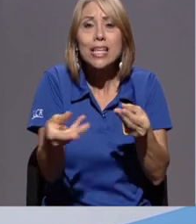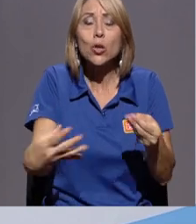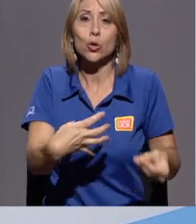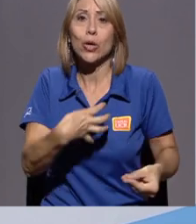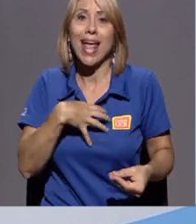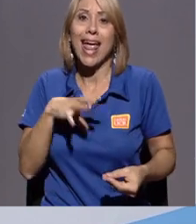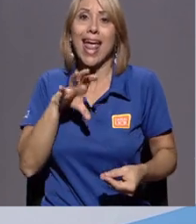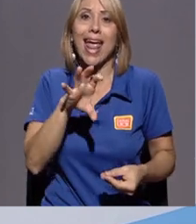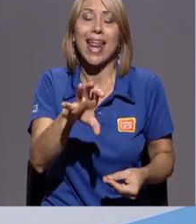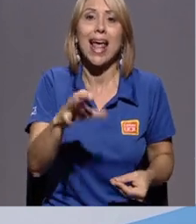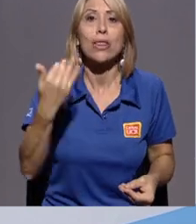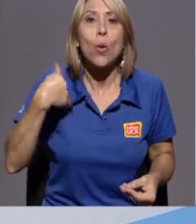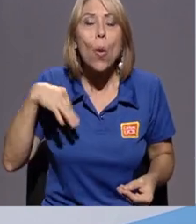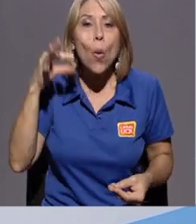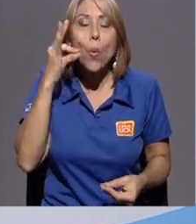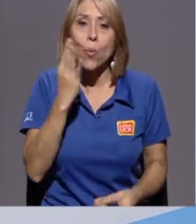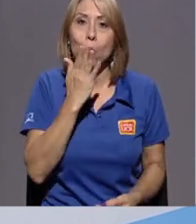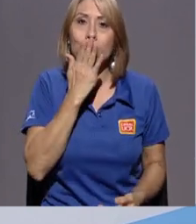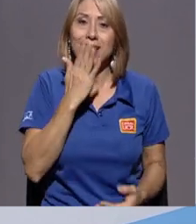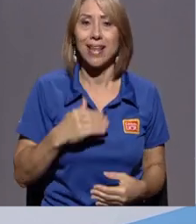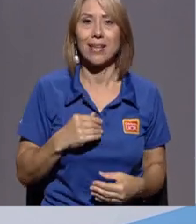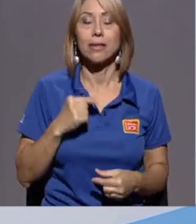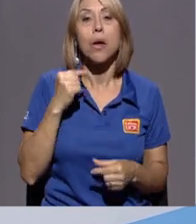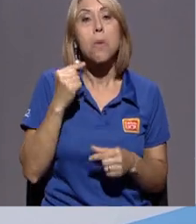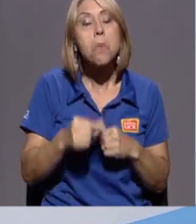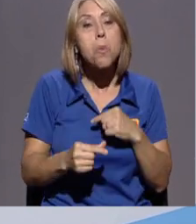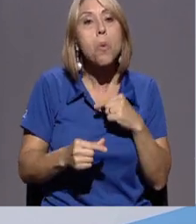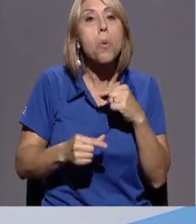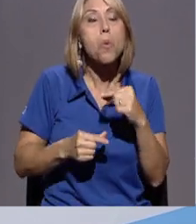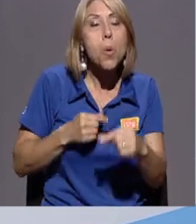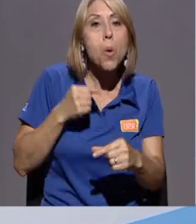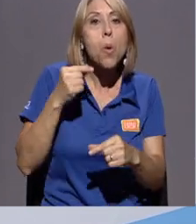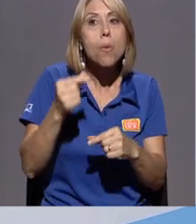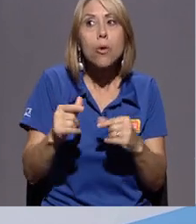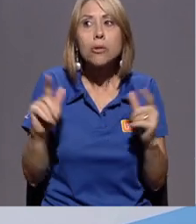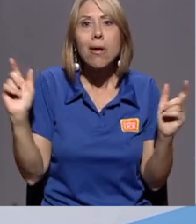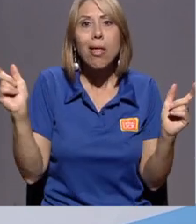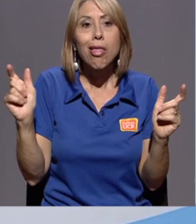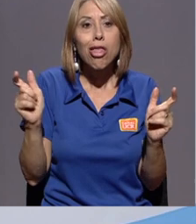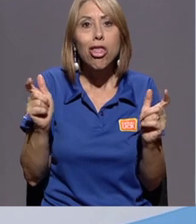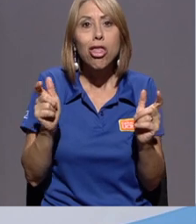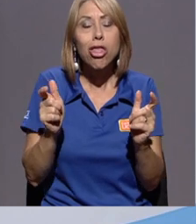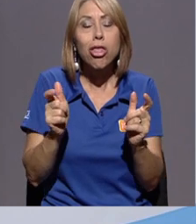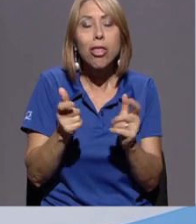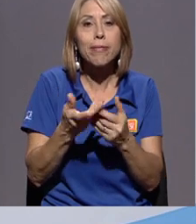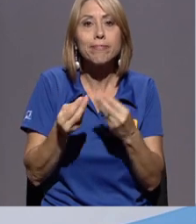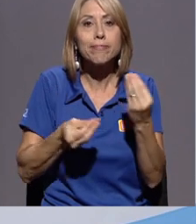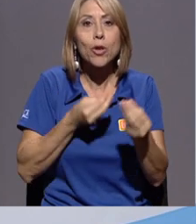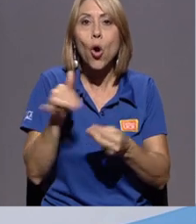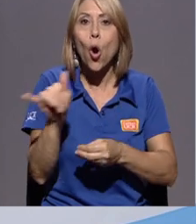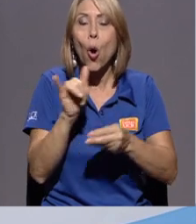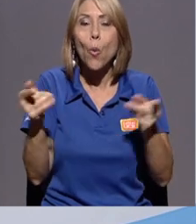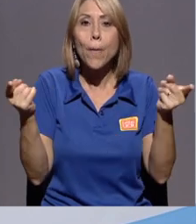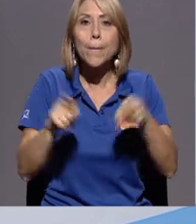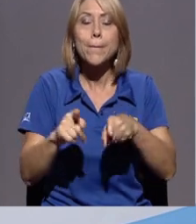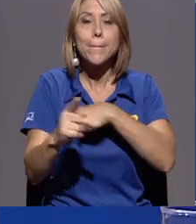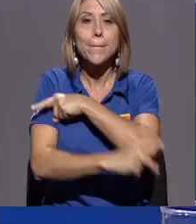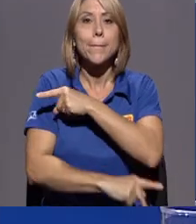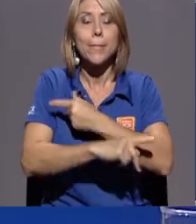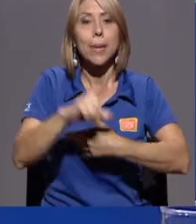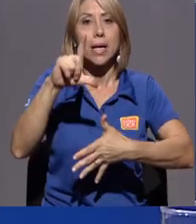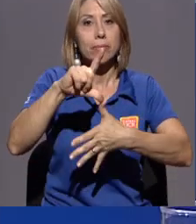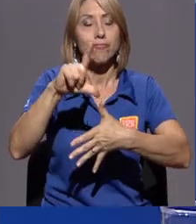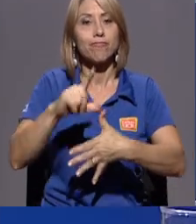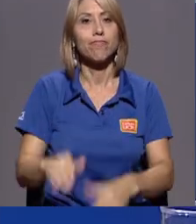las indígenas, y paulatinamente los vinieron perdiendo, como en muchos países de América Latina. eso es cierto.